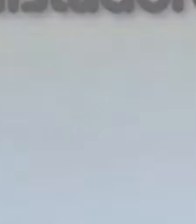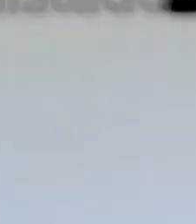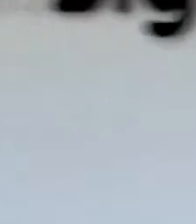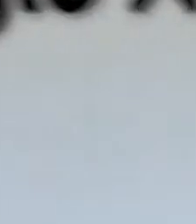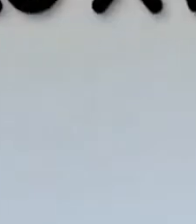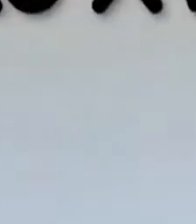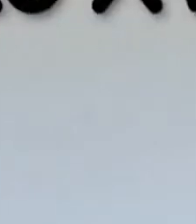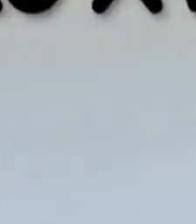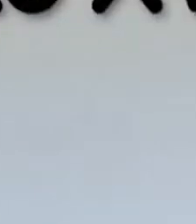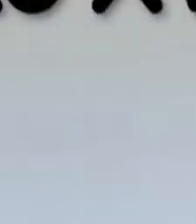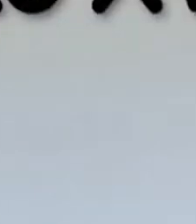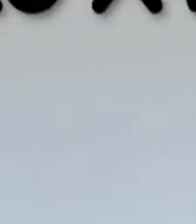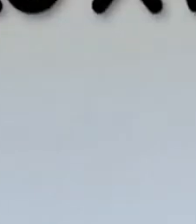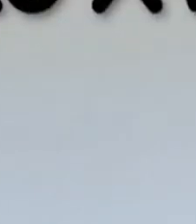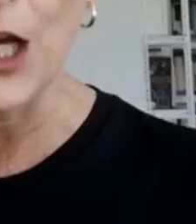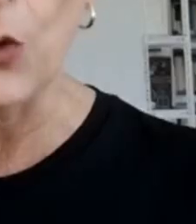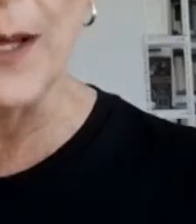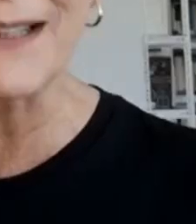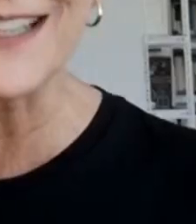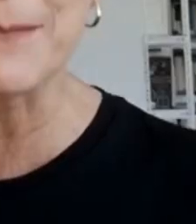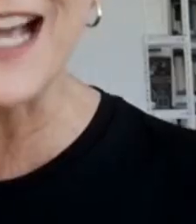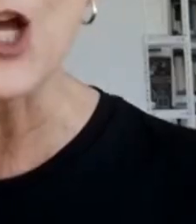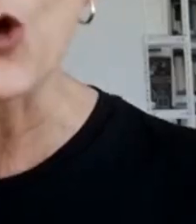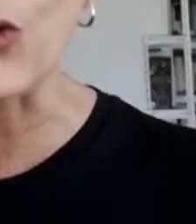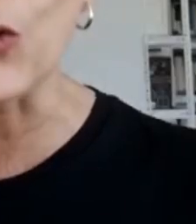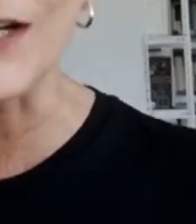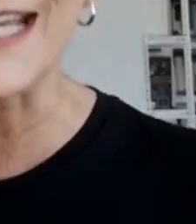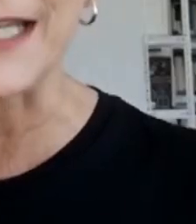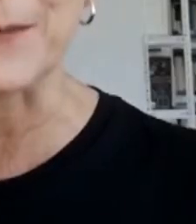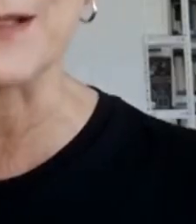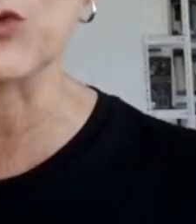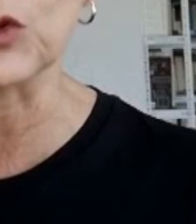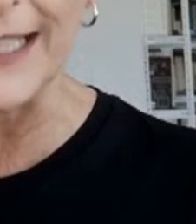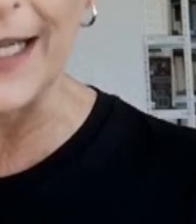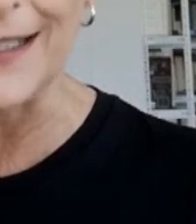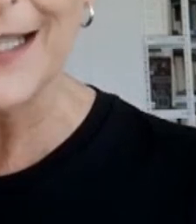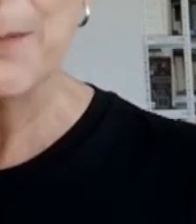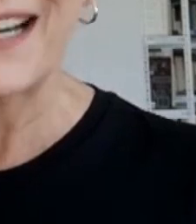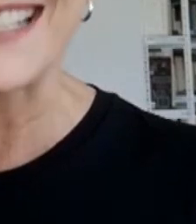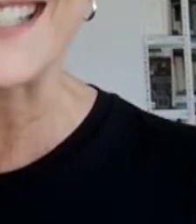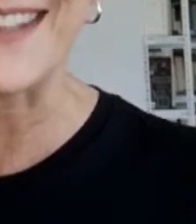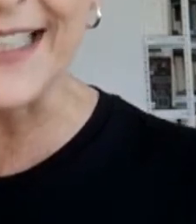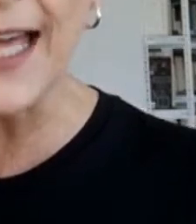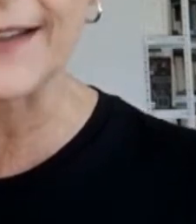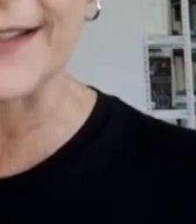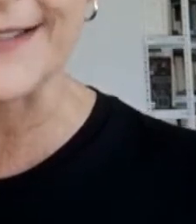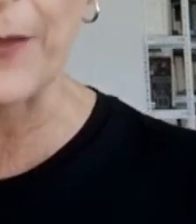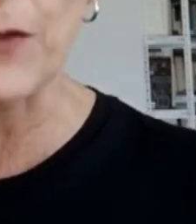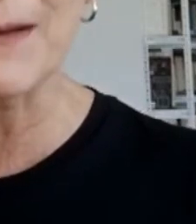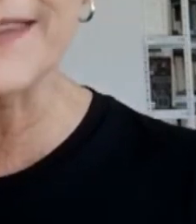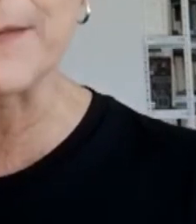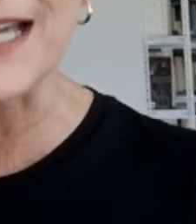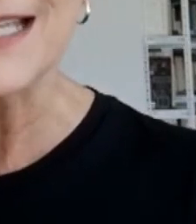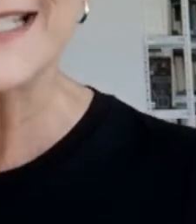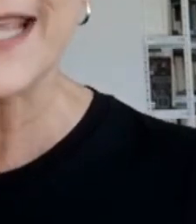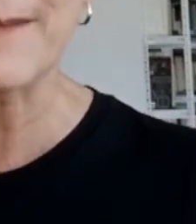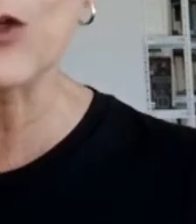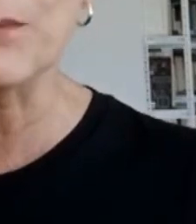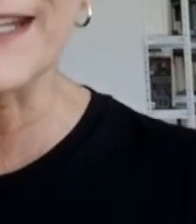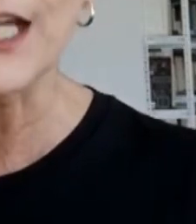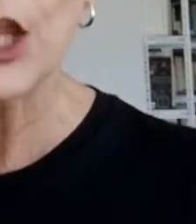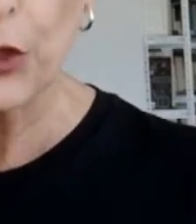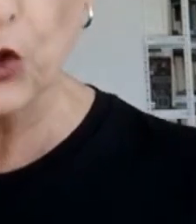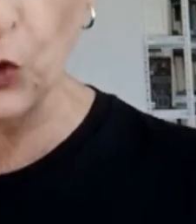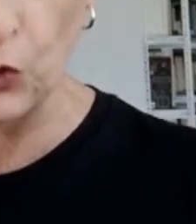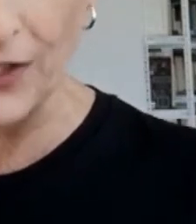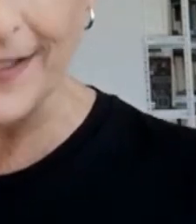conquistadores en el siglo XVI Una pandemia ocurre a nivel mundial Para que se declare el estado de pandemia se